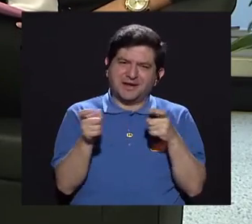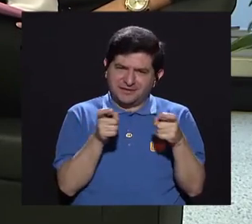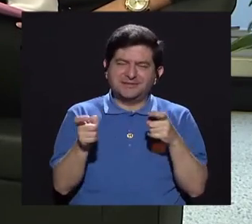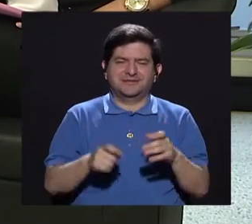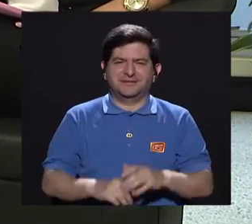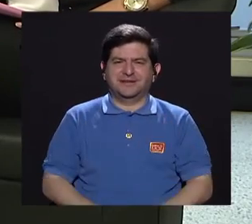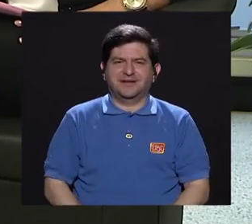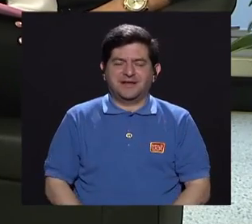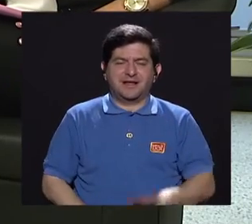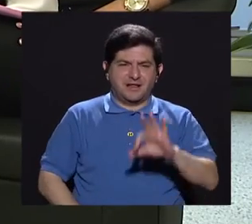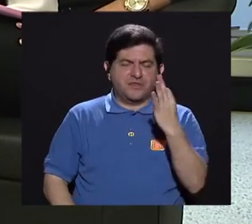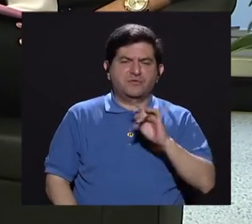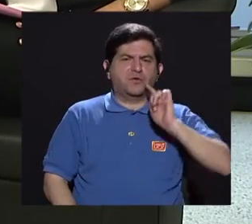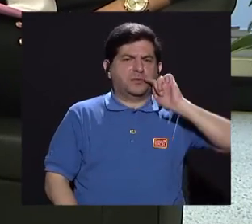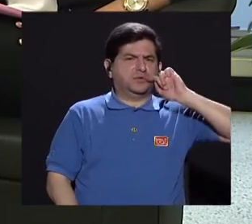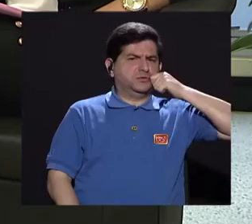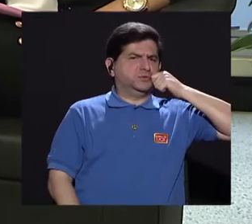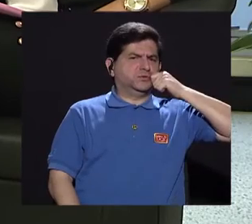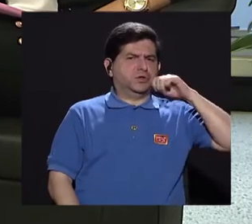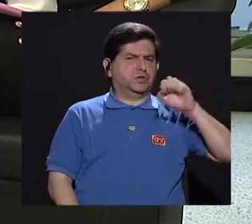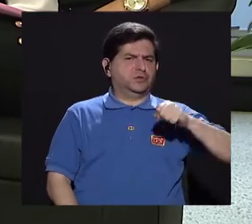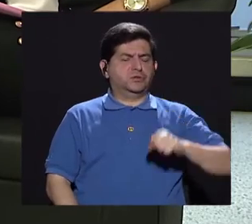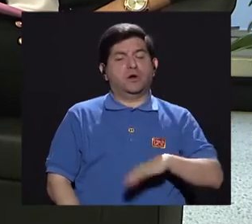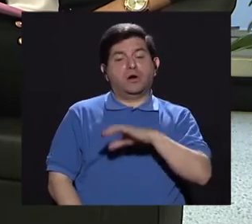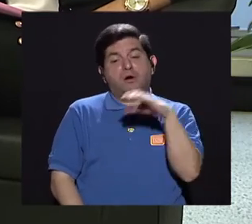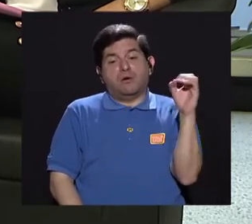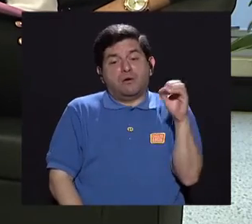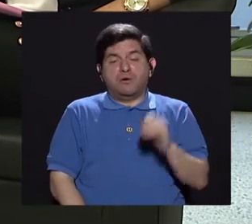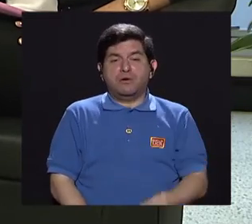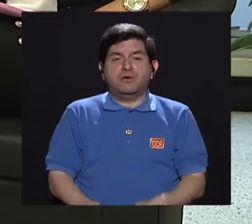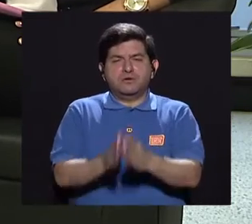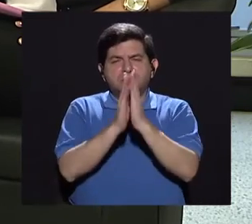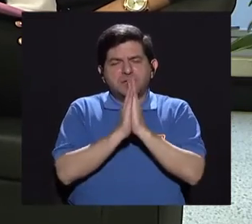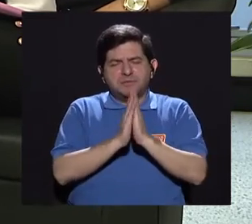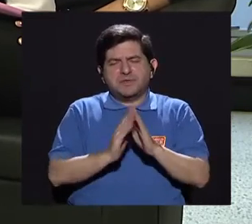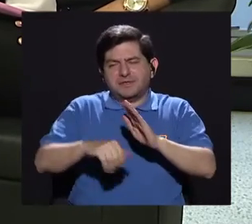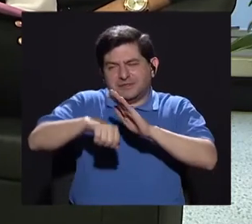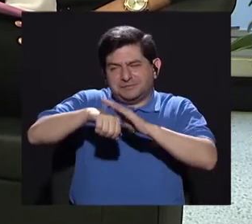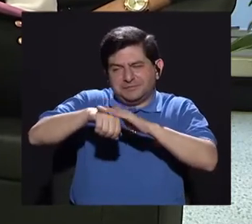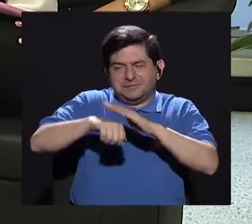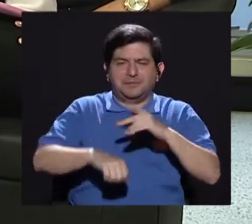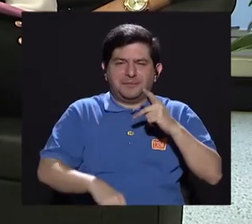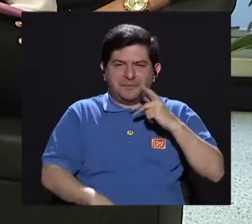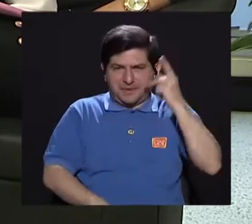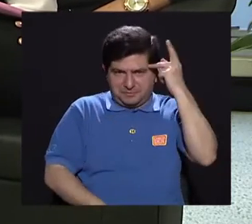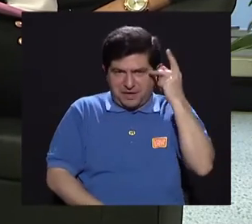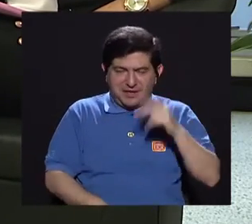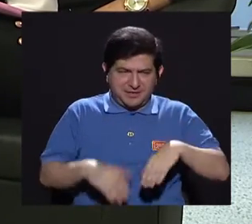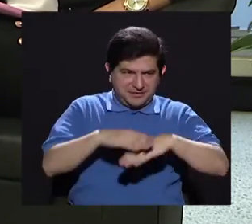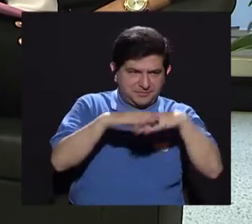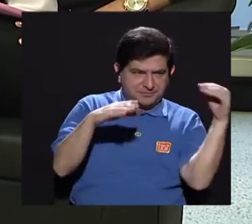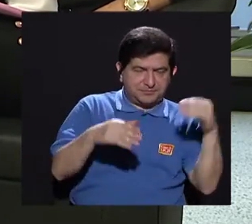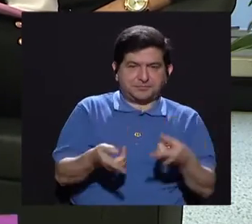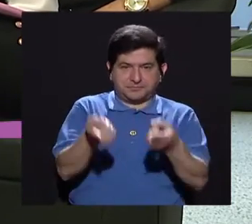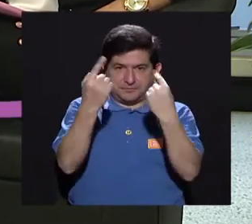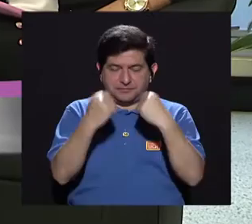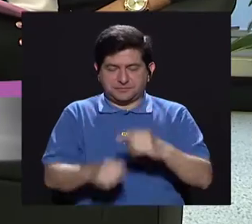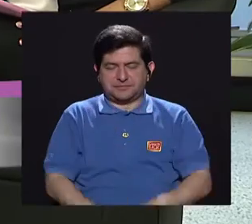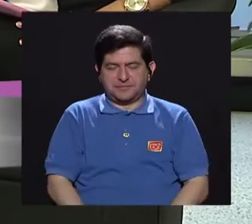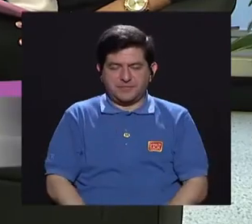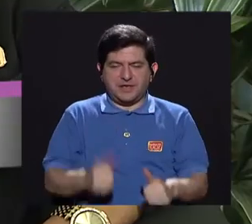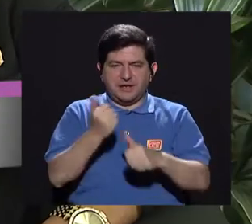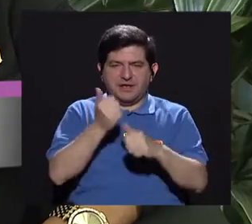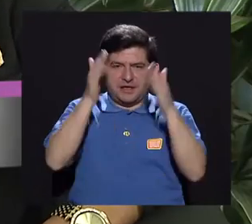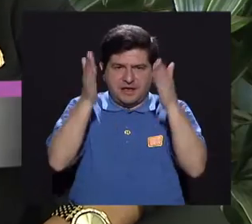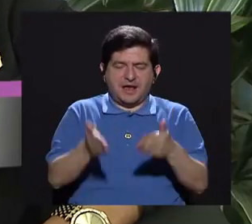lo más discreto posible, si no, entonces se le pide un momentito que salga y que entre la enfermera o el auxiliar de